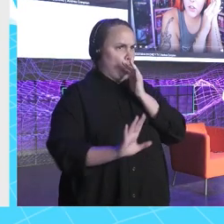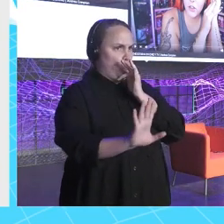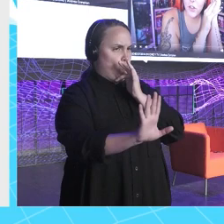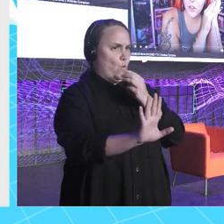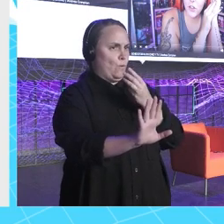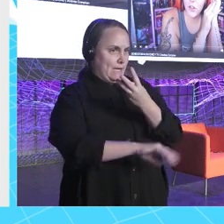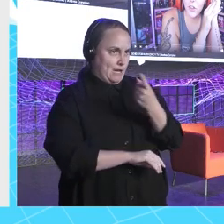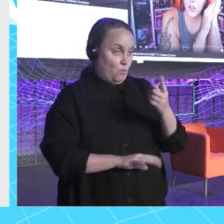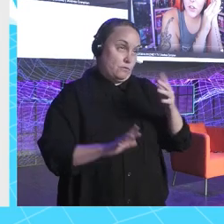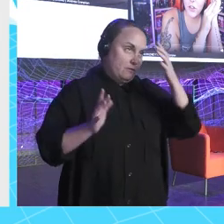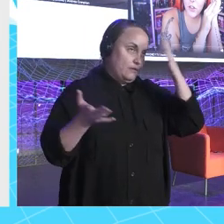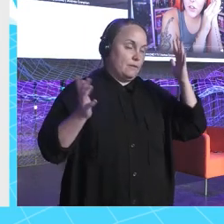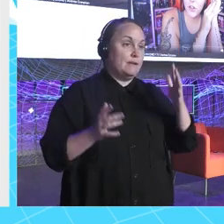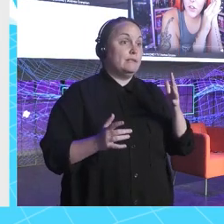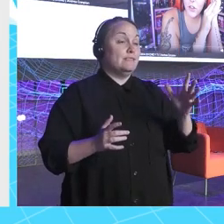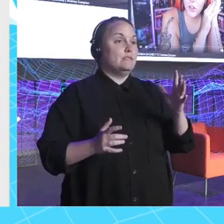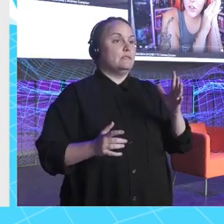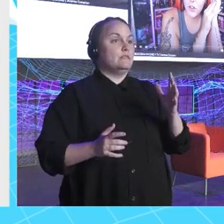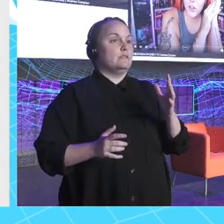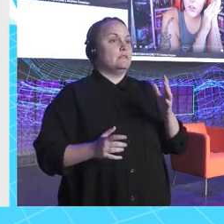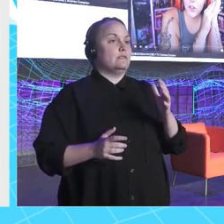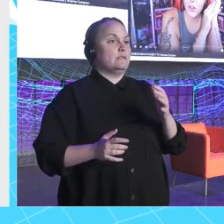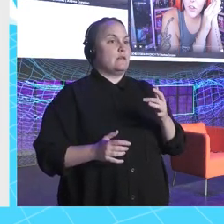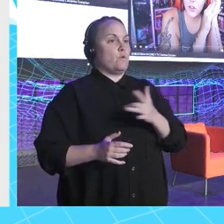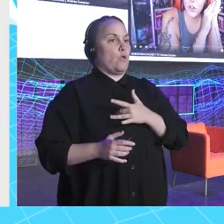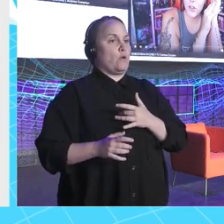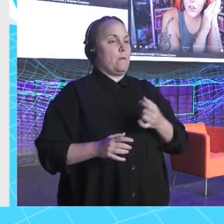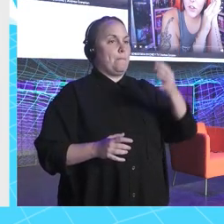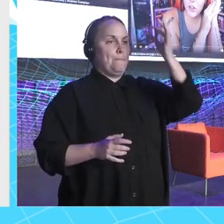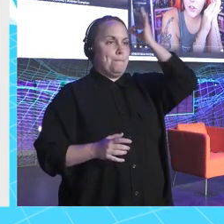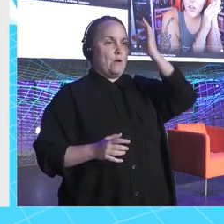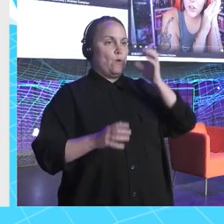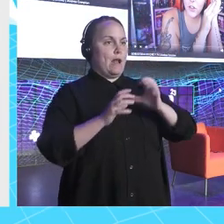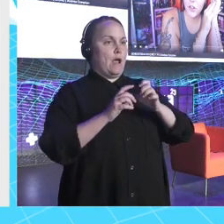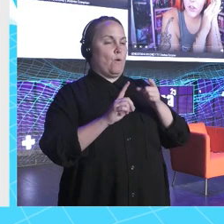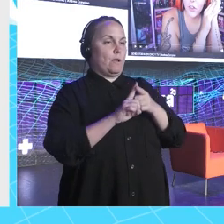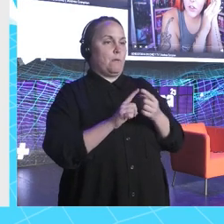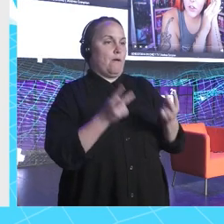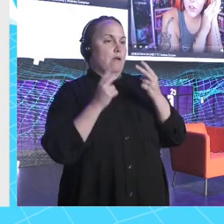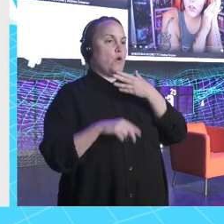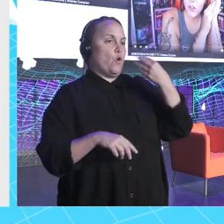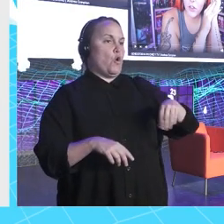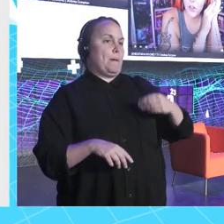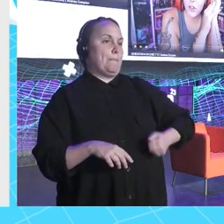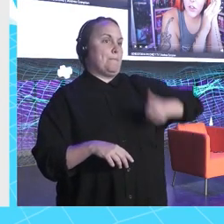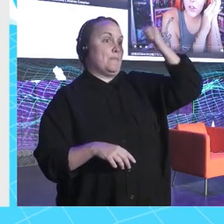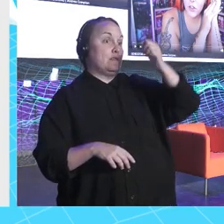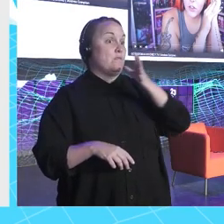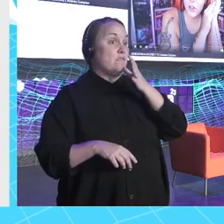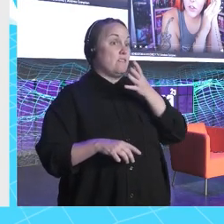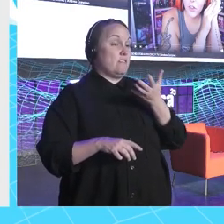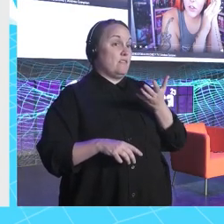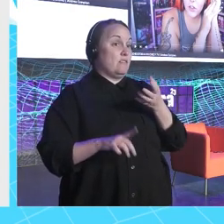31, ¿qué digo? En mi corazón me he puesto el pelo naranja para lucir menos porque, claro, 30 añero en YouTube,